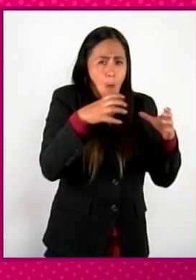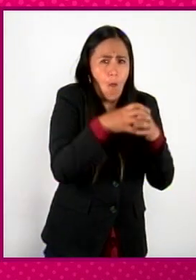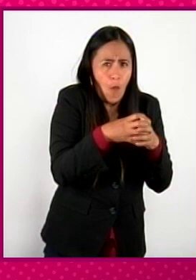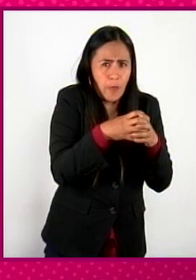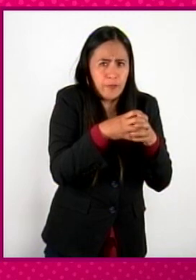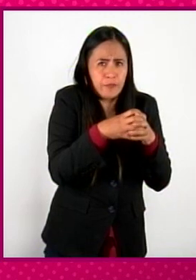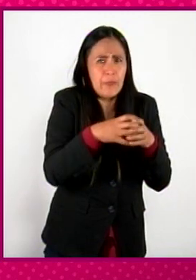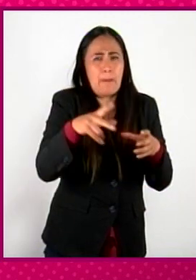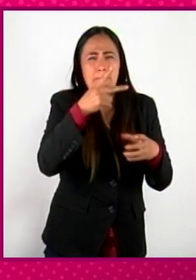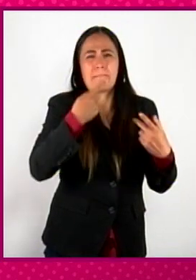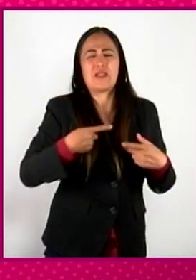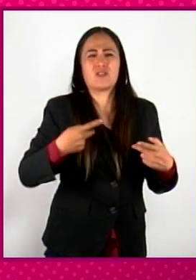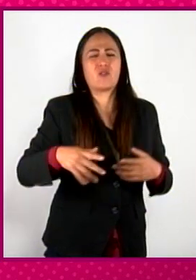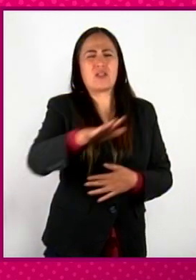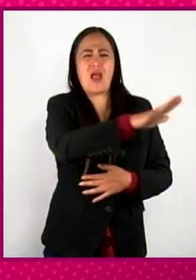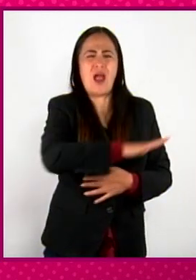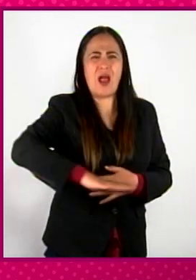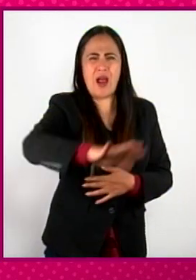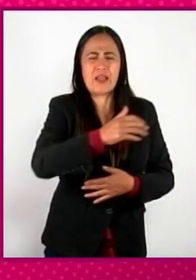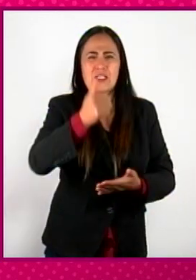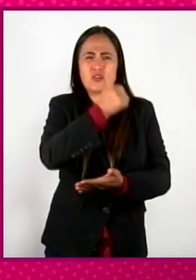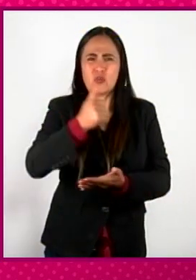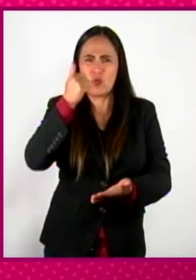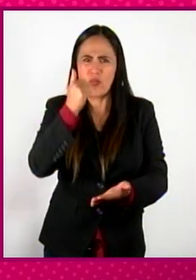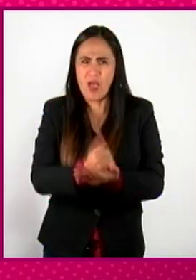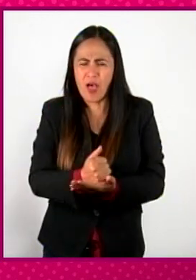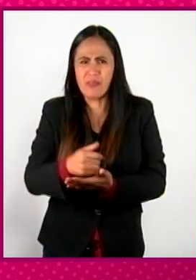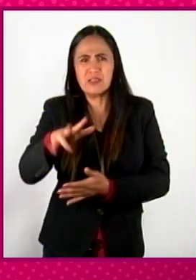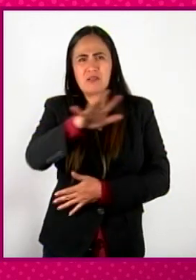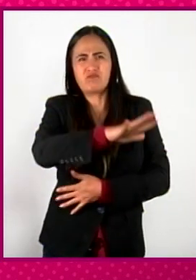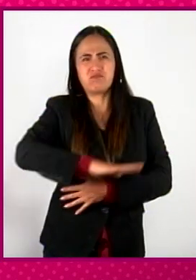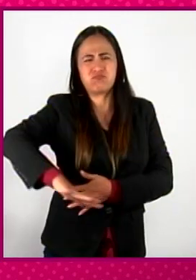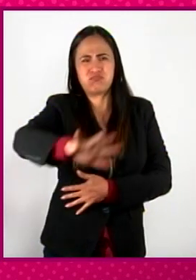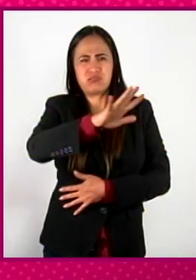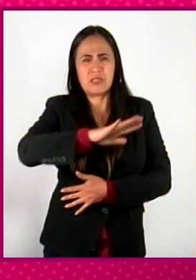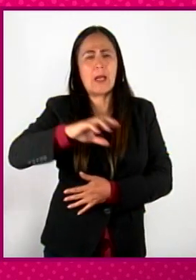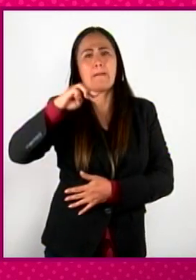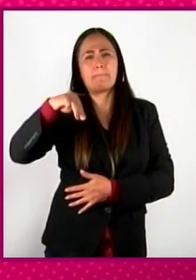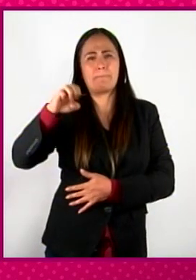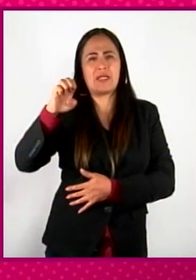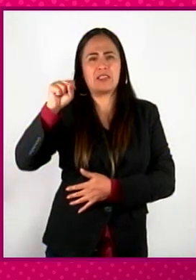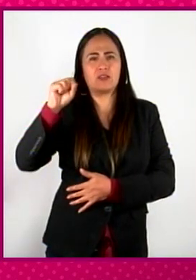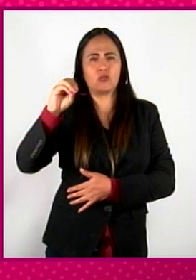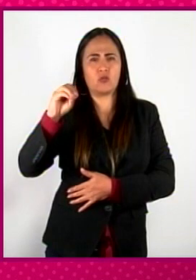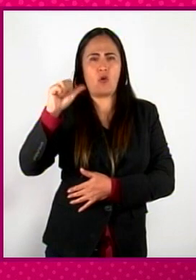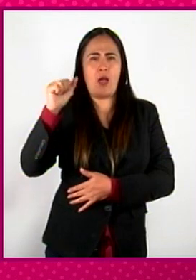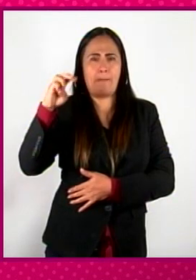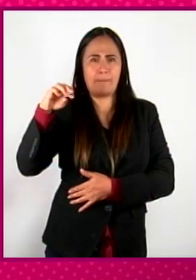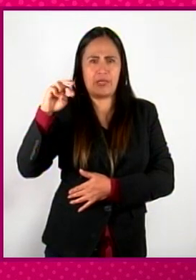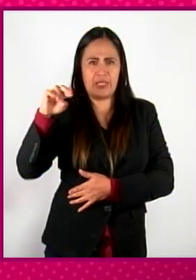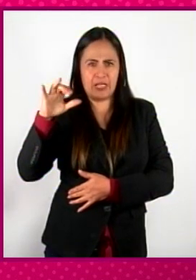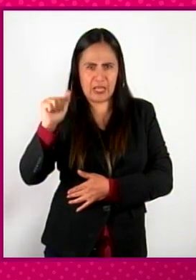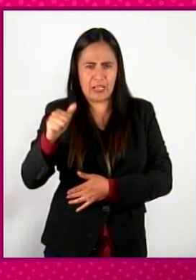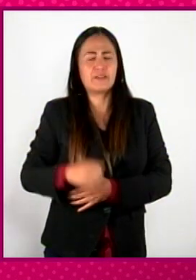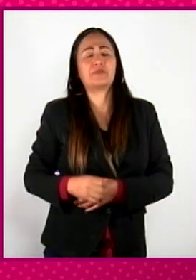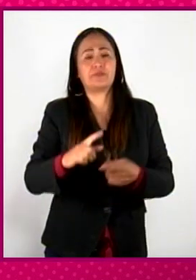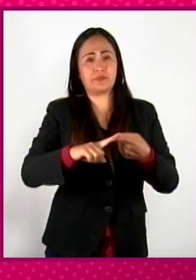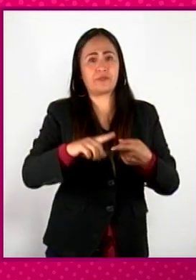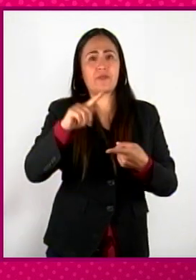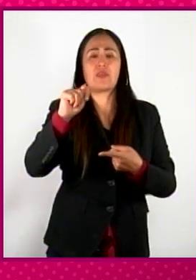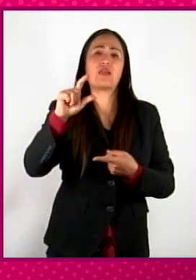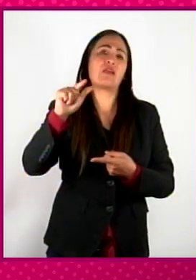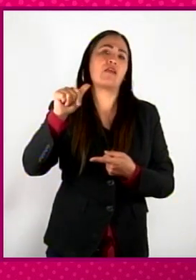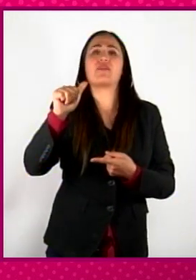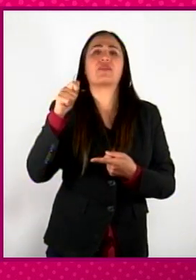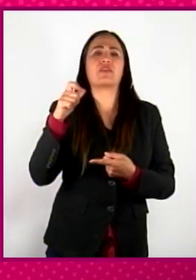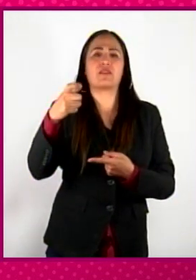conglomerado de poblaciones, de ciudades-estado que había en lo que se llama Mesoamérica. Quedaron los tlaxcaltecas como los grandes